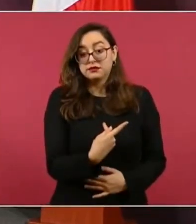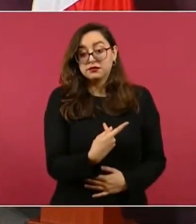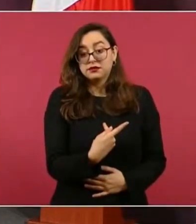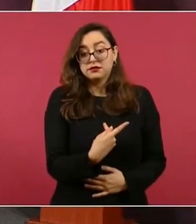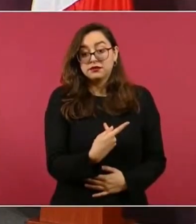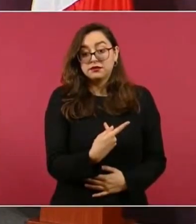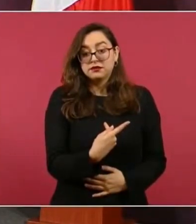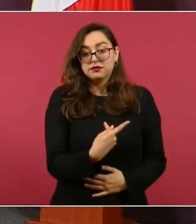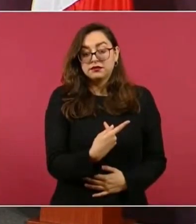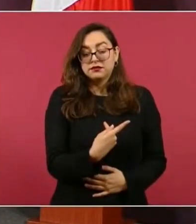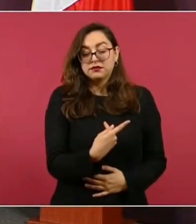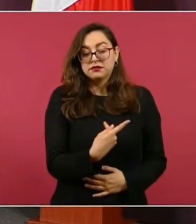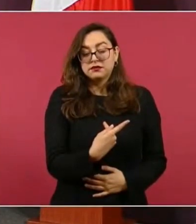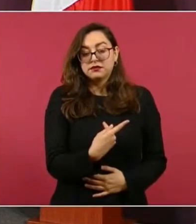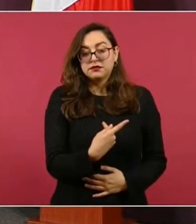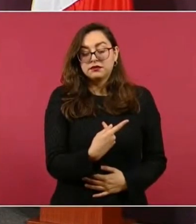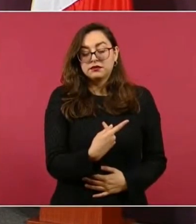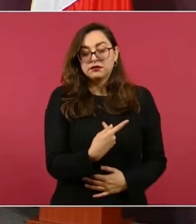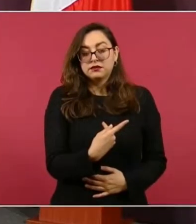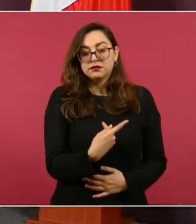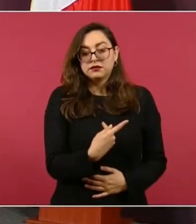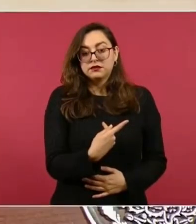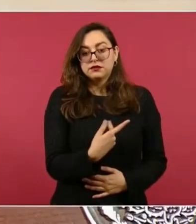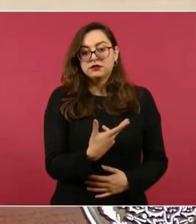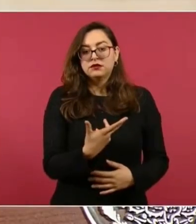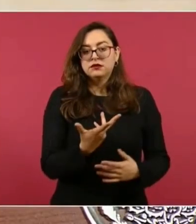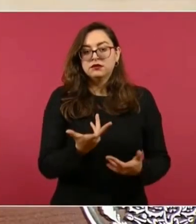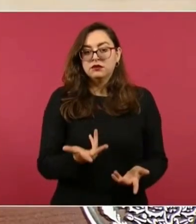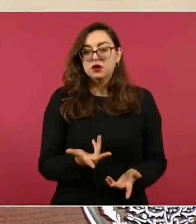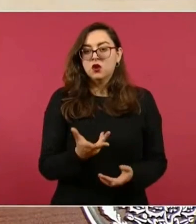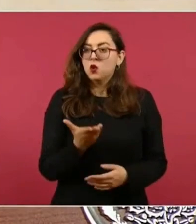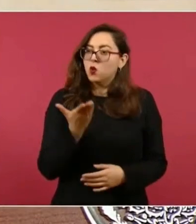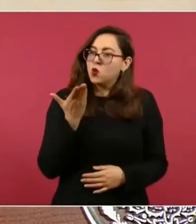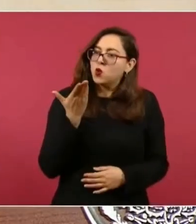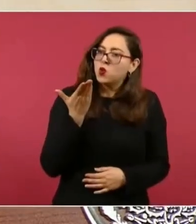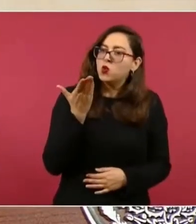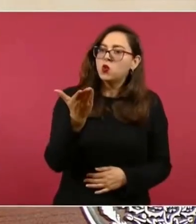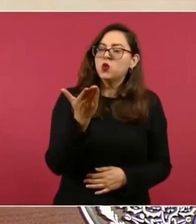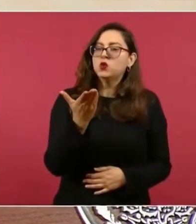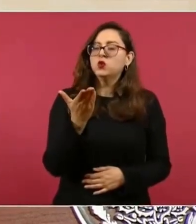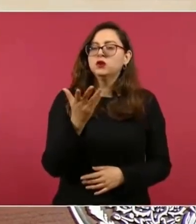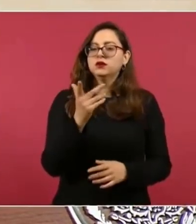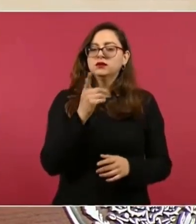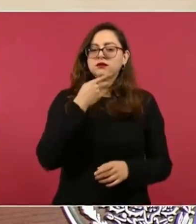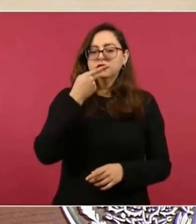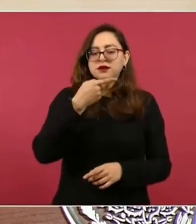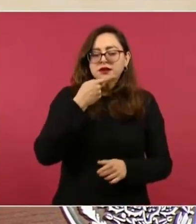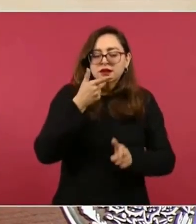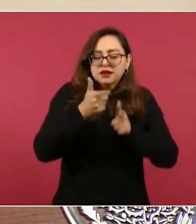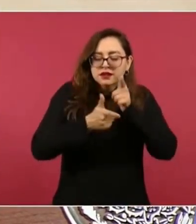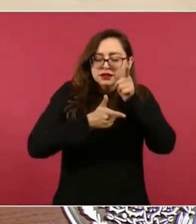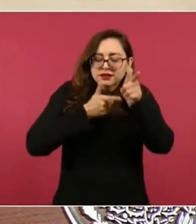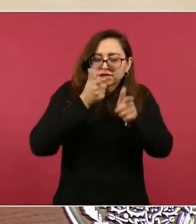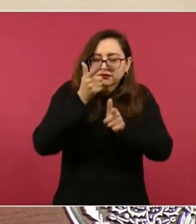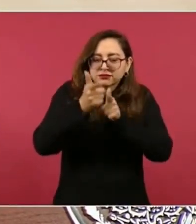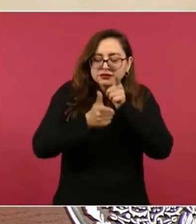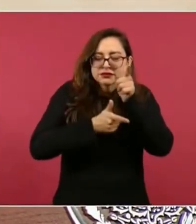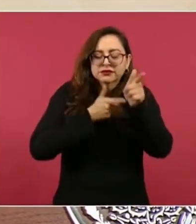contéstenos usted que habla lento, que no habla de corrido,